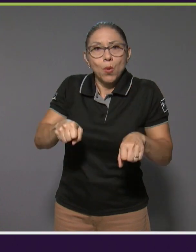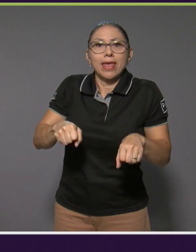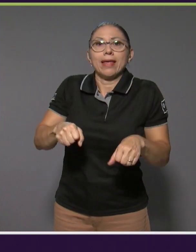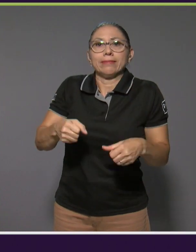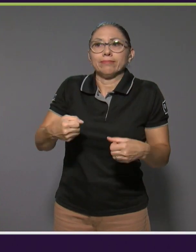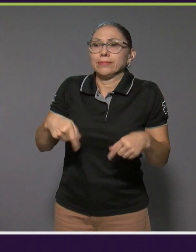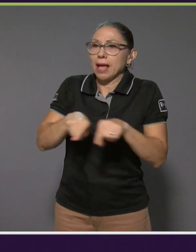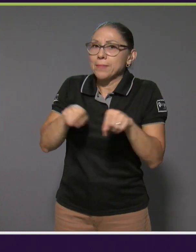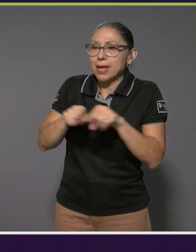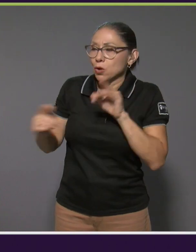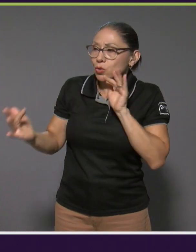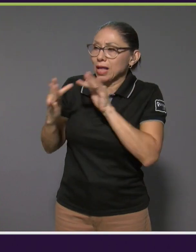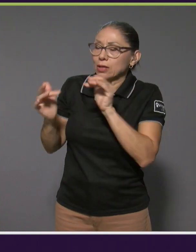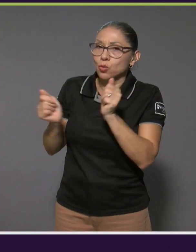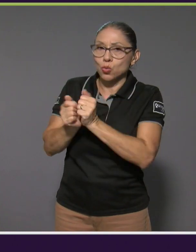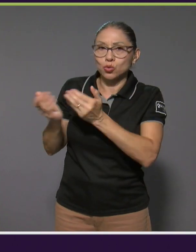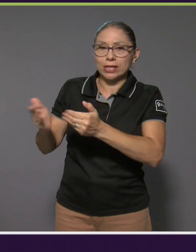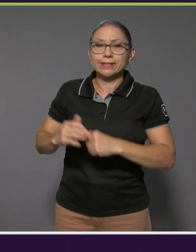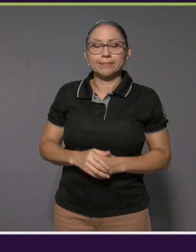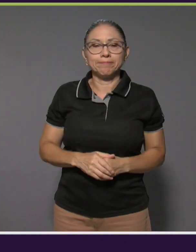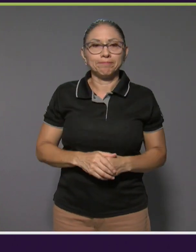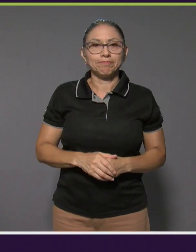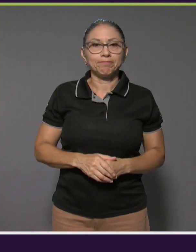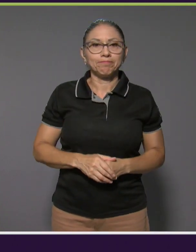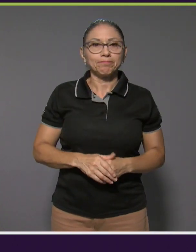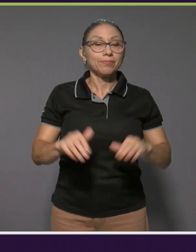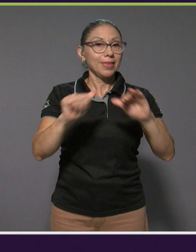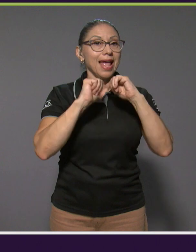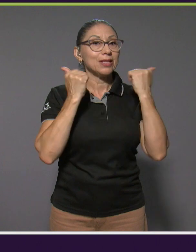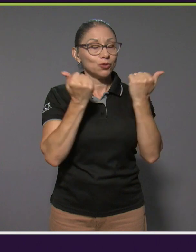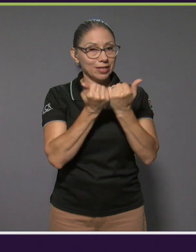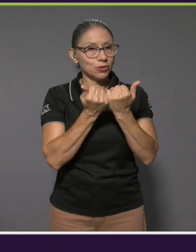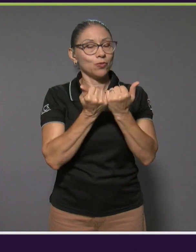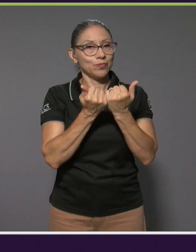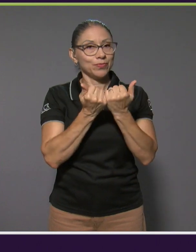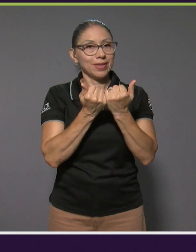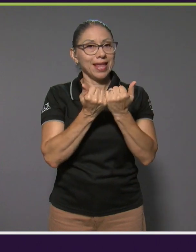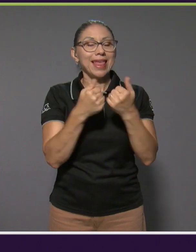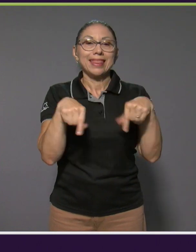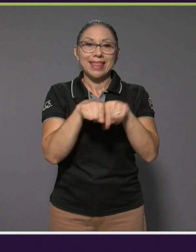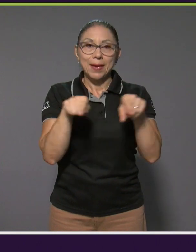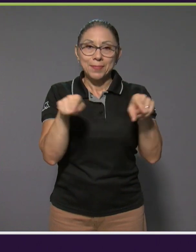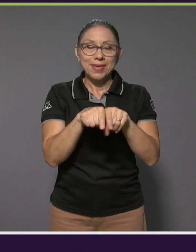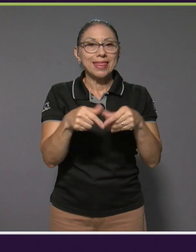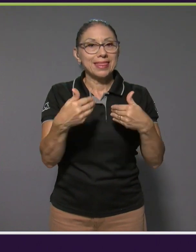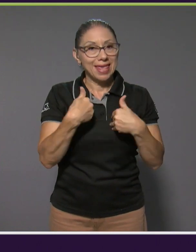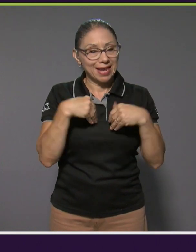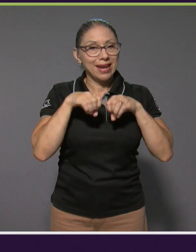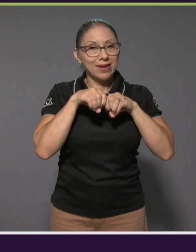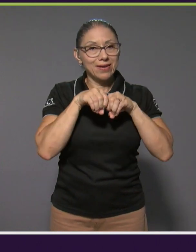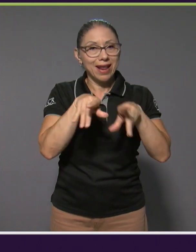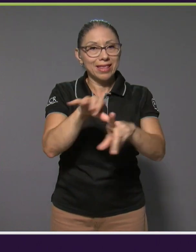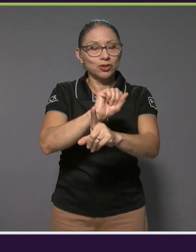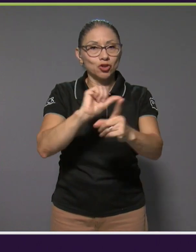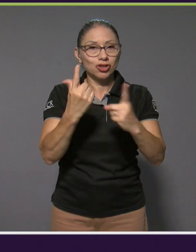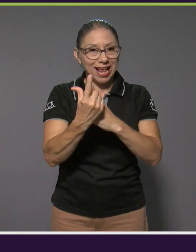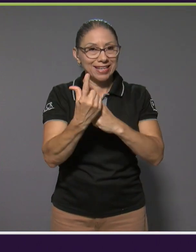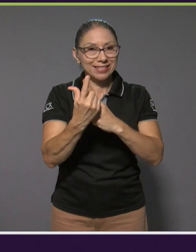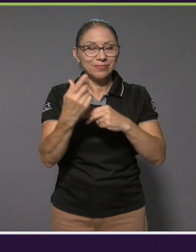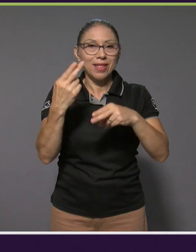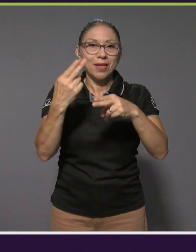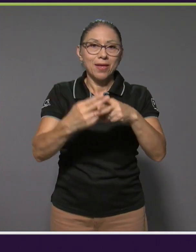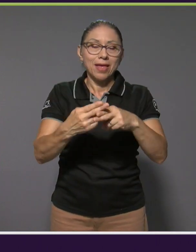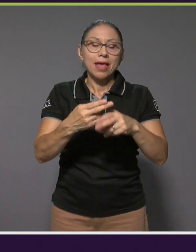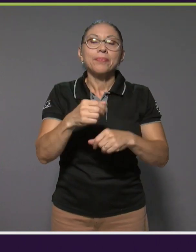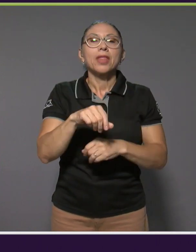que también se pongan en contacto con ustedes. La asociación tiene también sus redes sociales, también nos pueden encontrar como